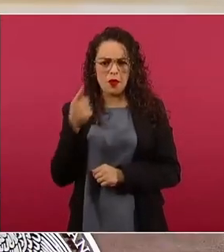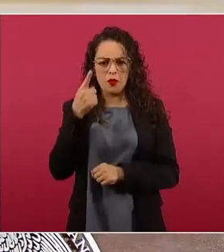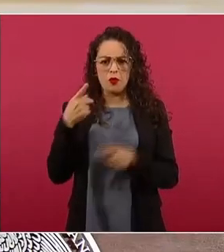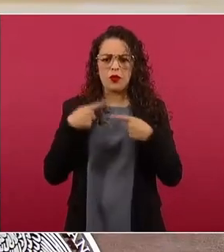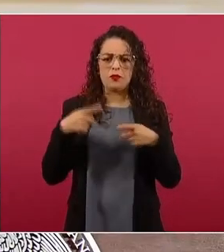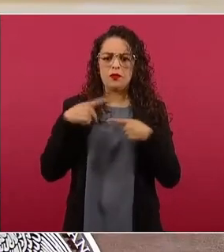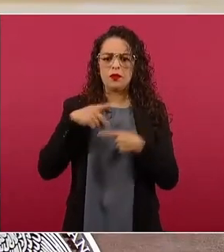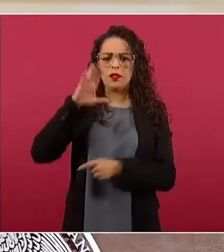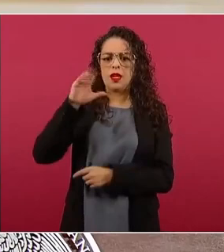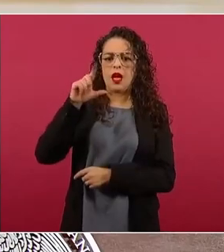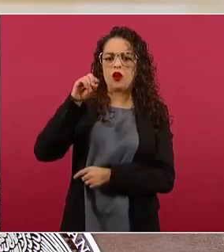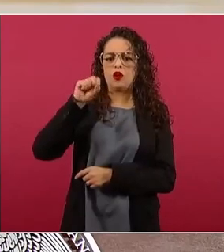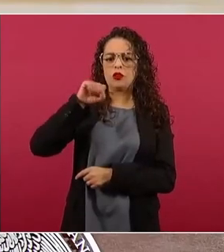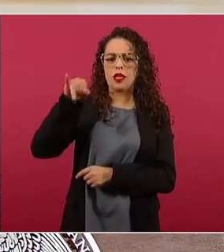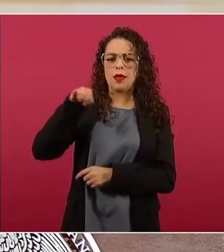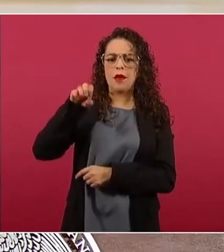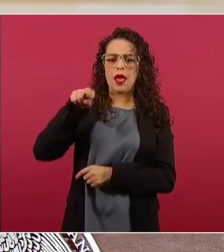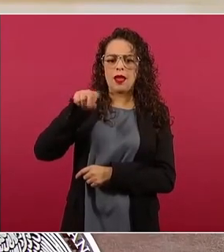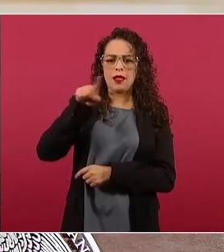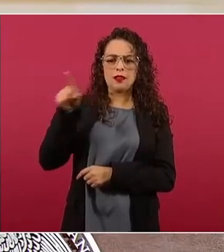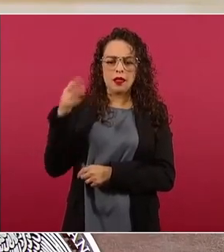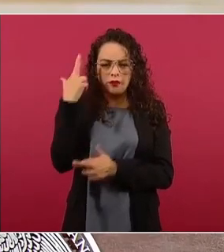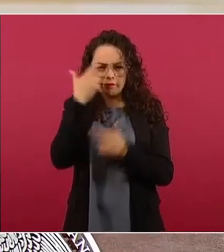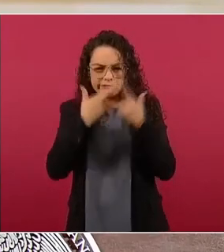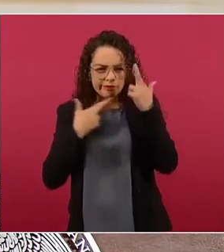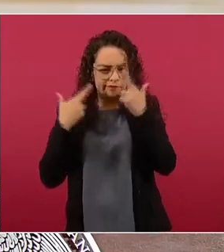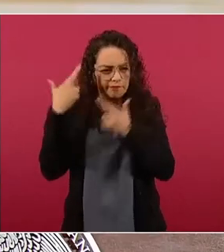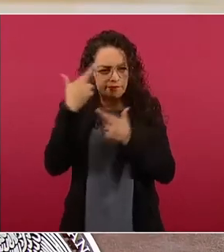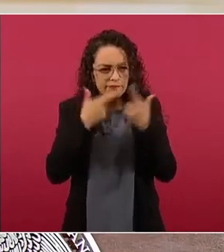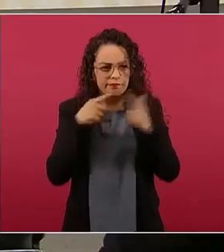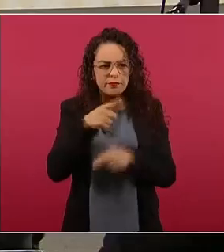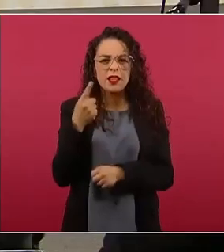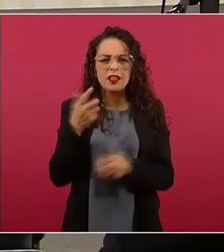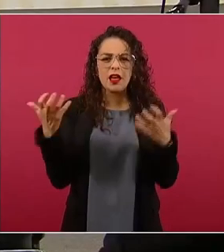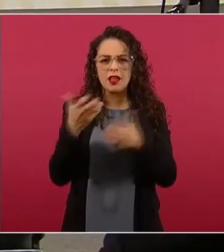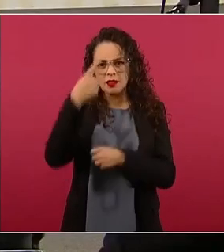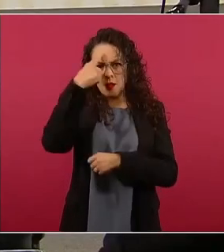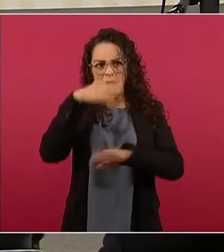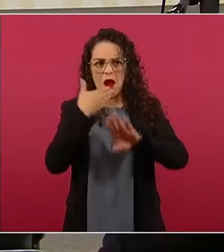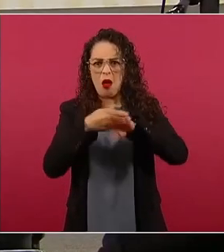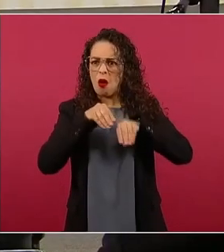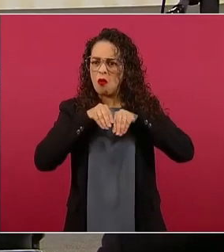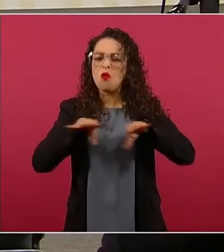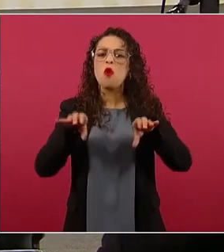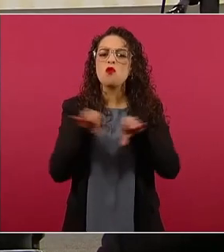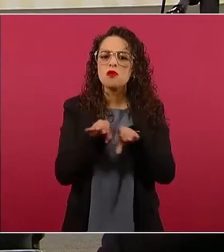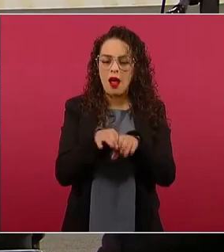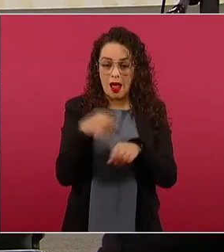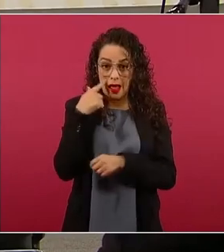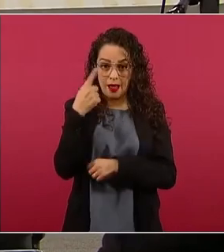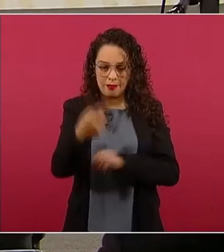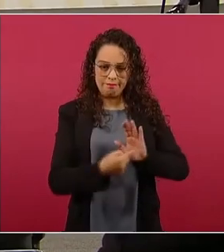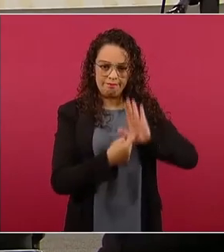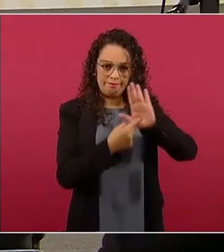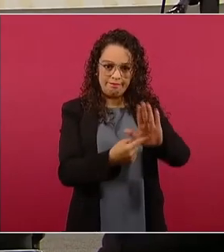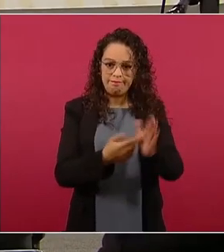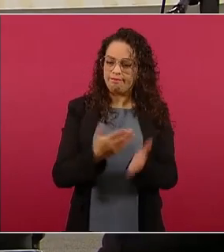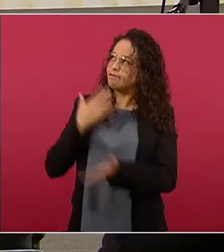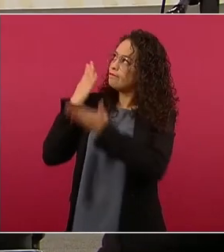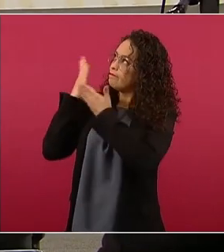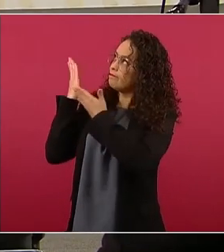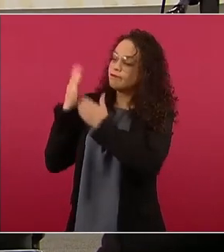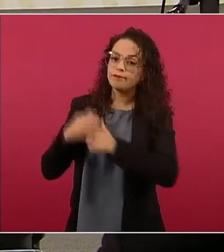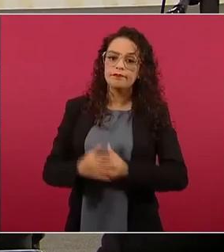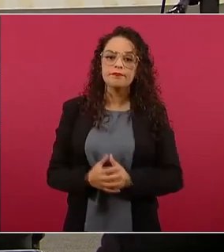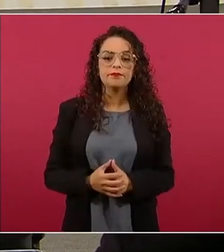Carlos Jiménez donde demuestra cómo operó esa campaña en Twitter. Se las mostramos aquí en pantalla. Sin